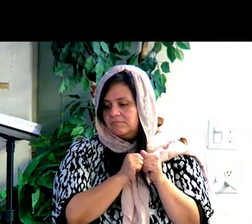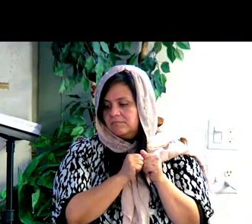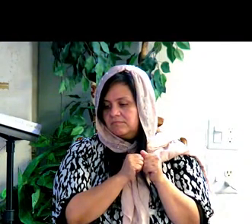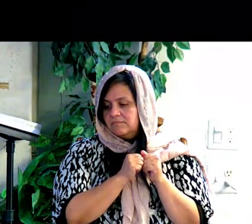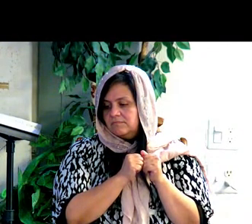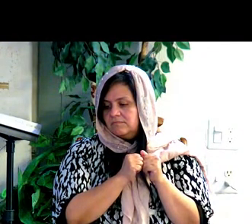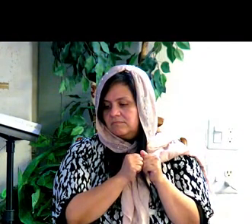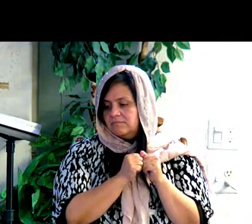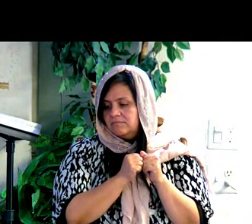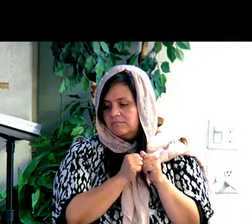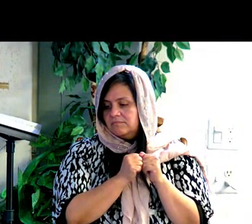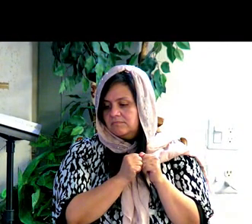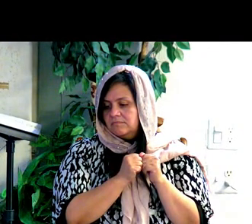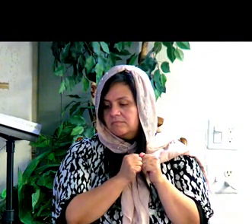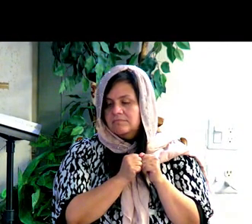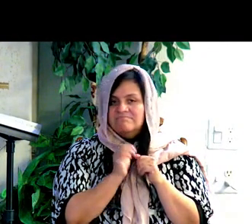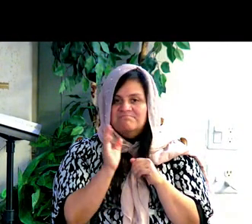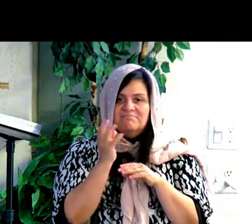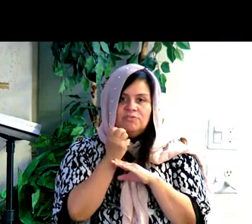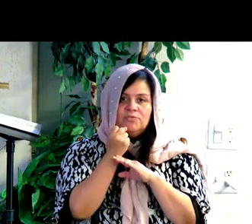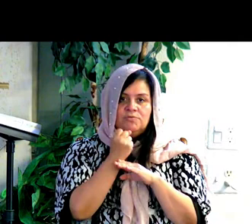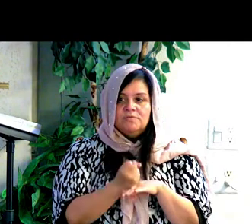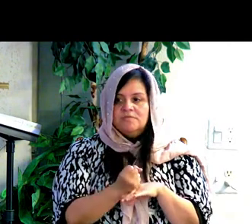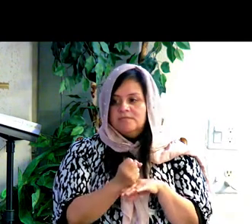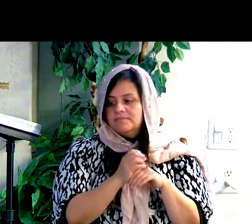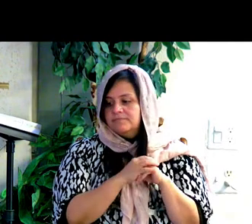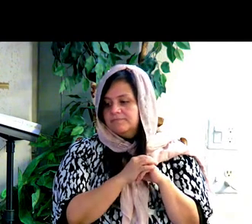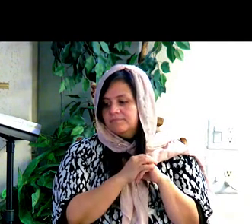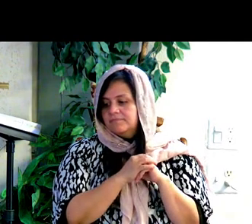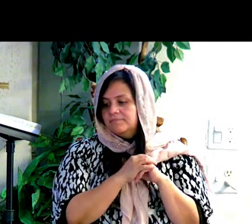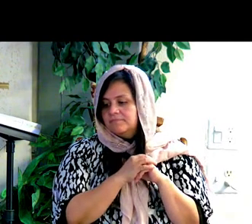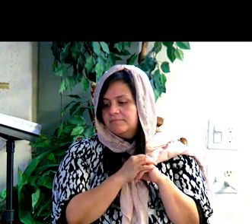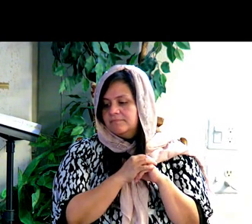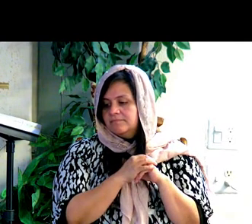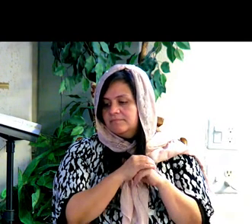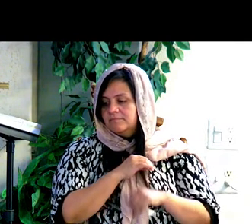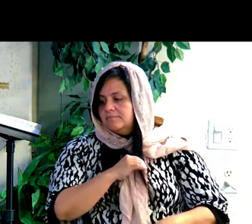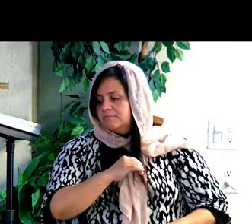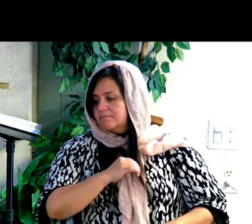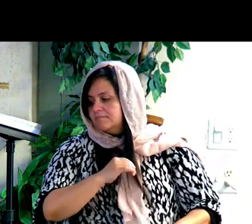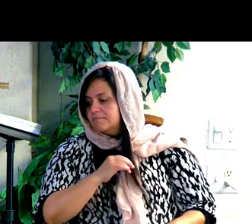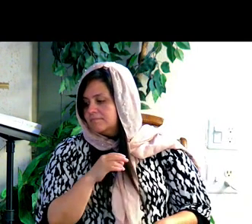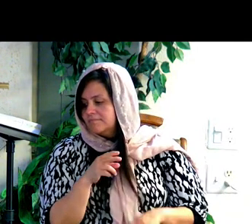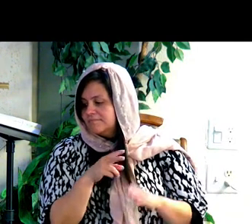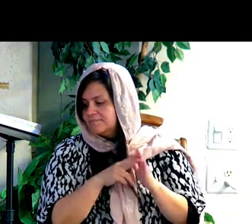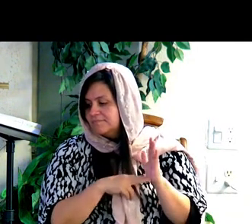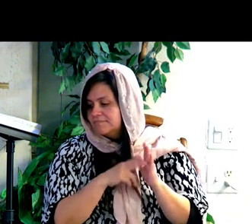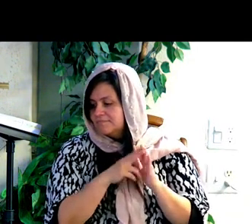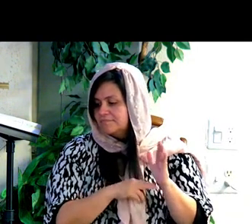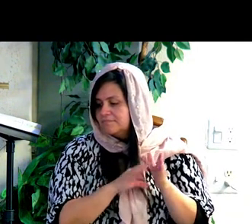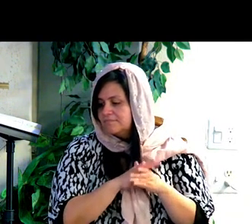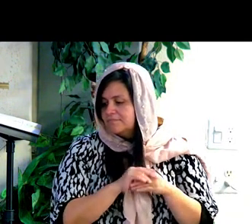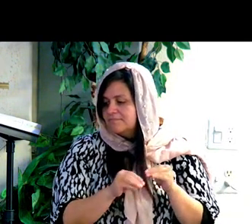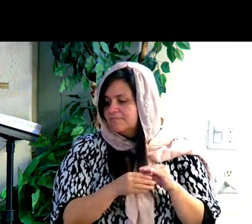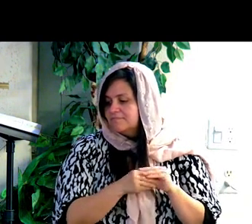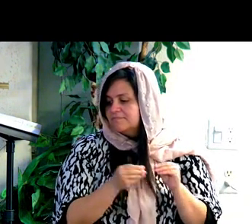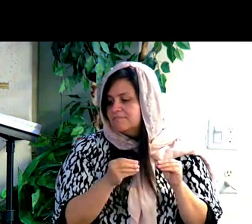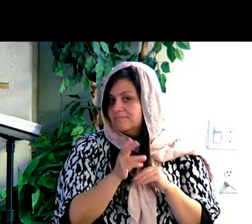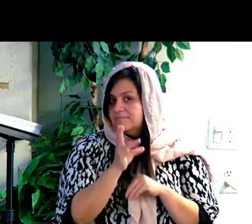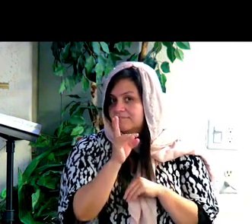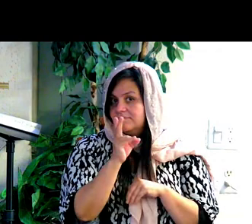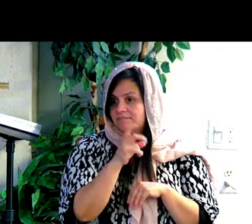respaldándolo como tradición. Another, I was reading a story that says, you know why seven times because